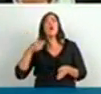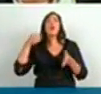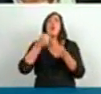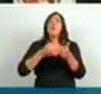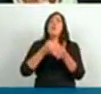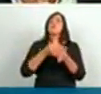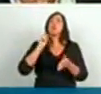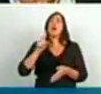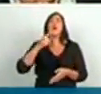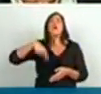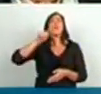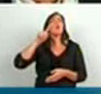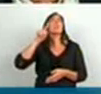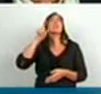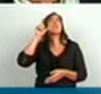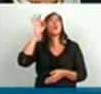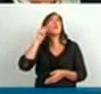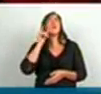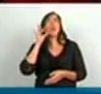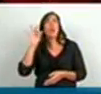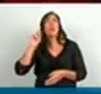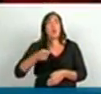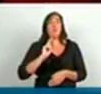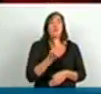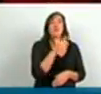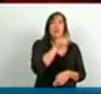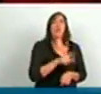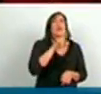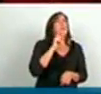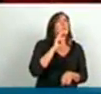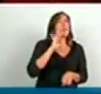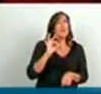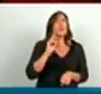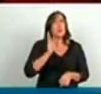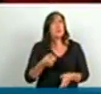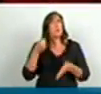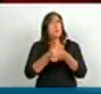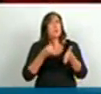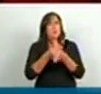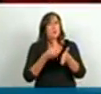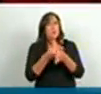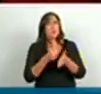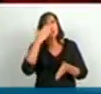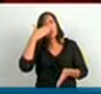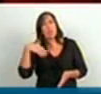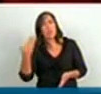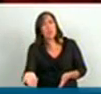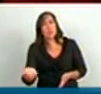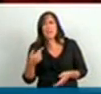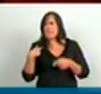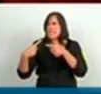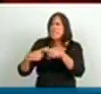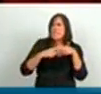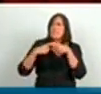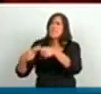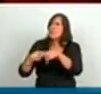cuando murió también allí Rivero, la lucha que tuvimos después, palmo a palmo,